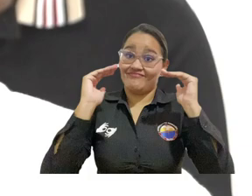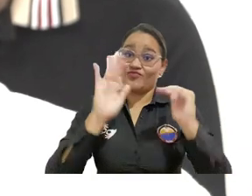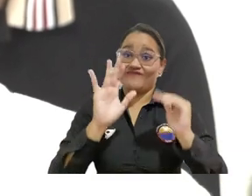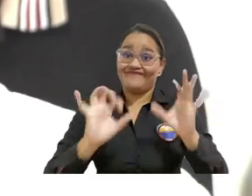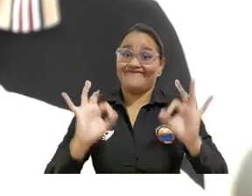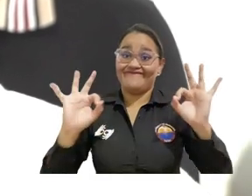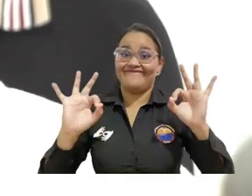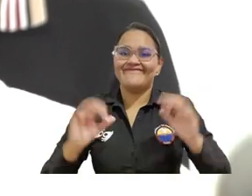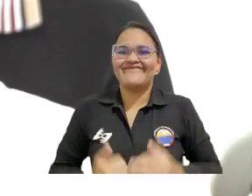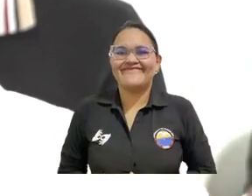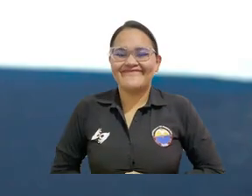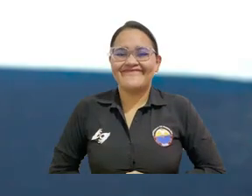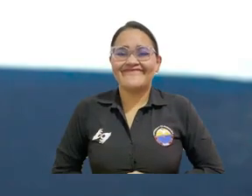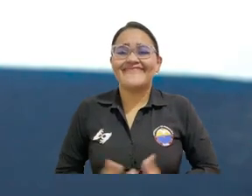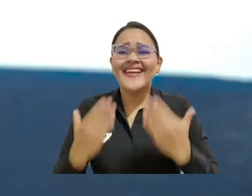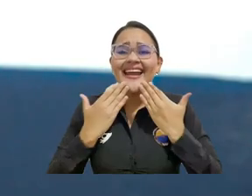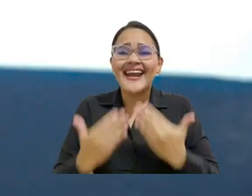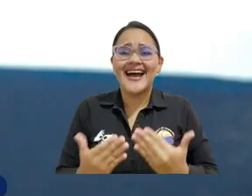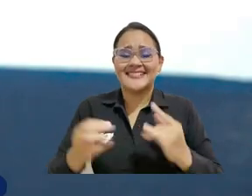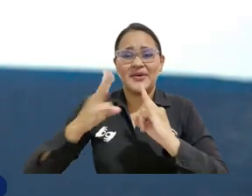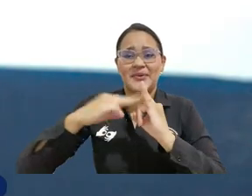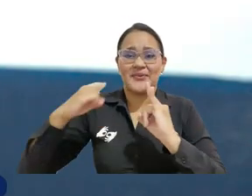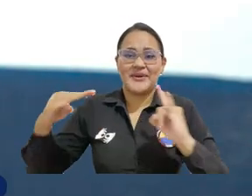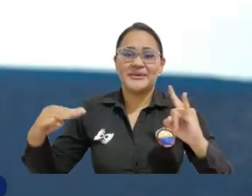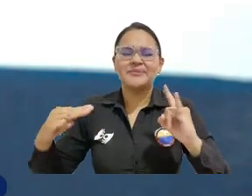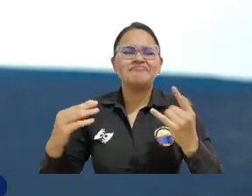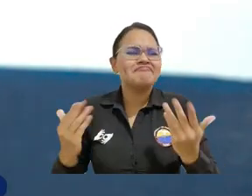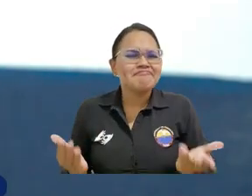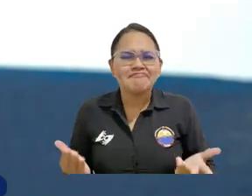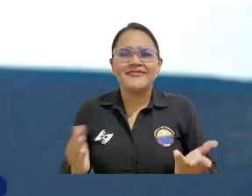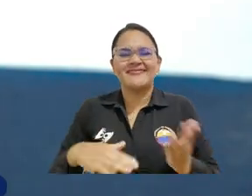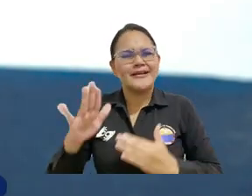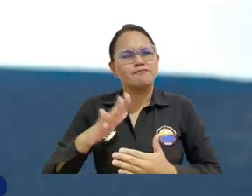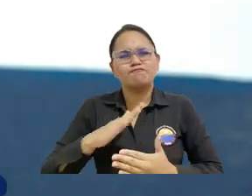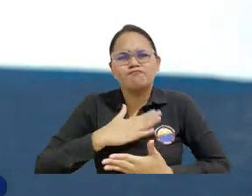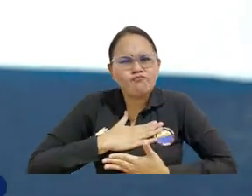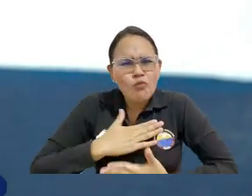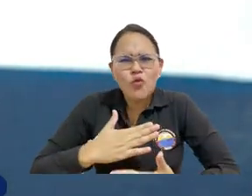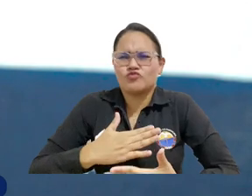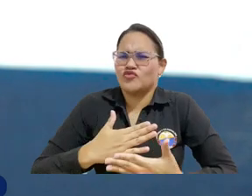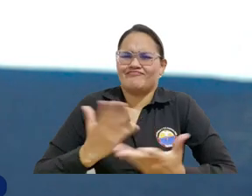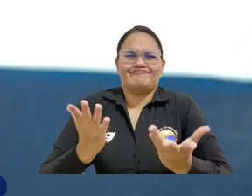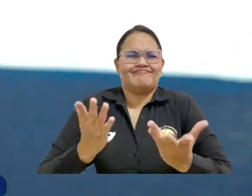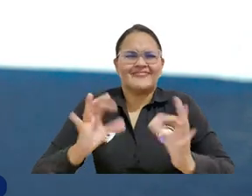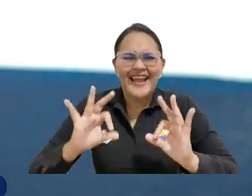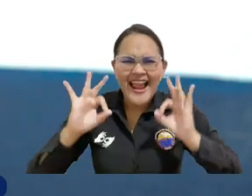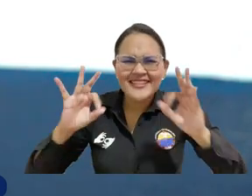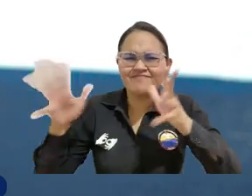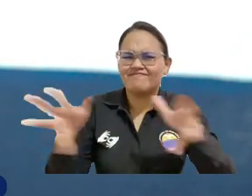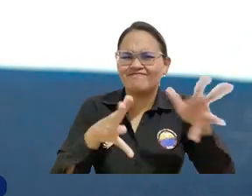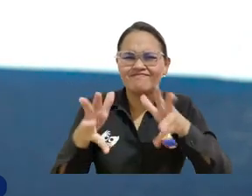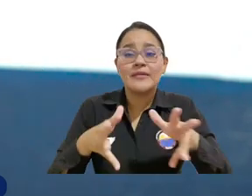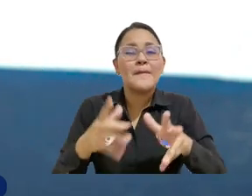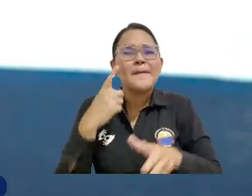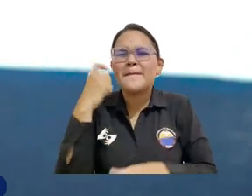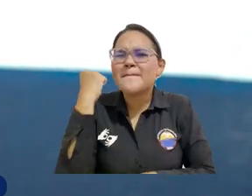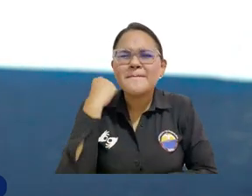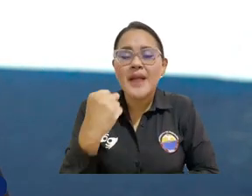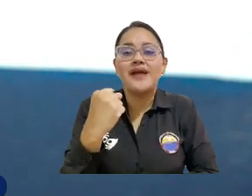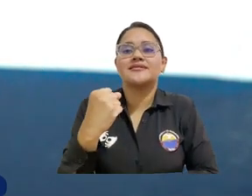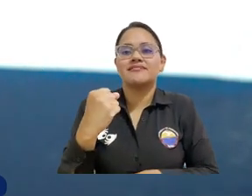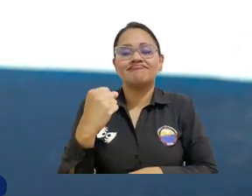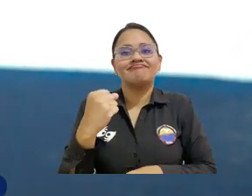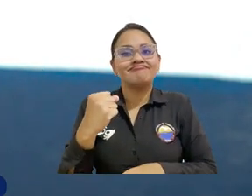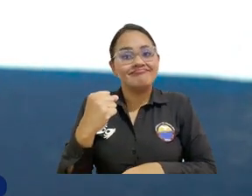superior de alta calidad. Agradecer a la Universidad de Magdalena por su dedicación y por su calidad de enseñanza,